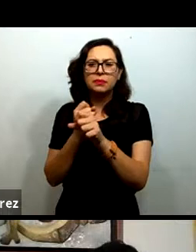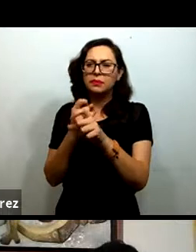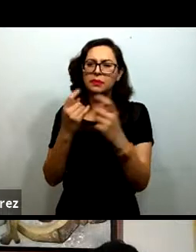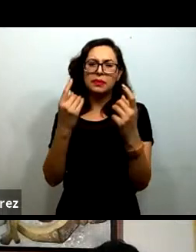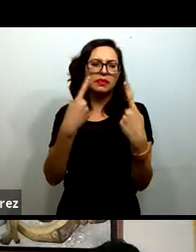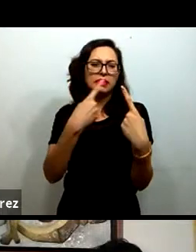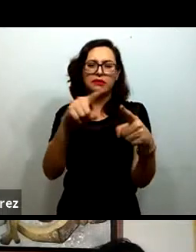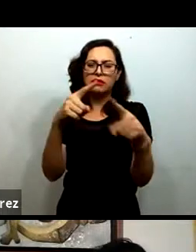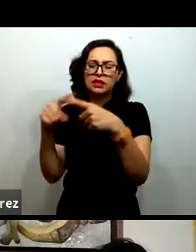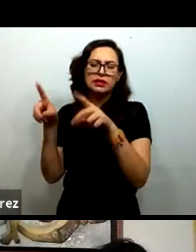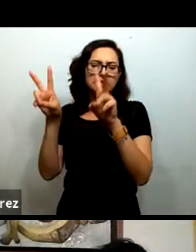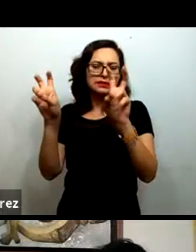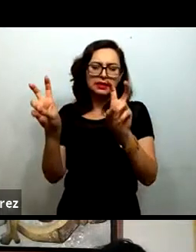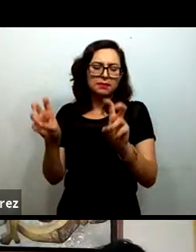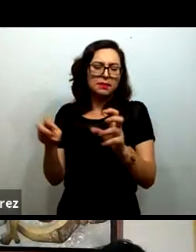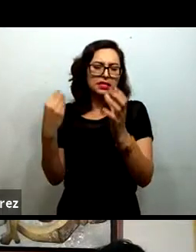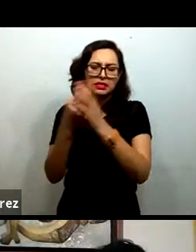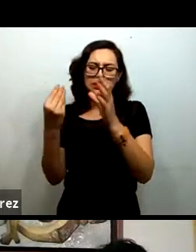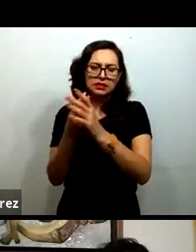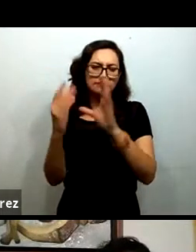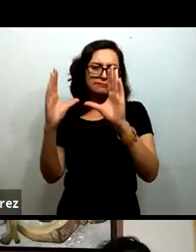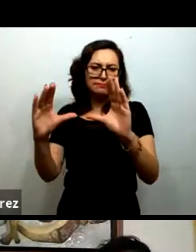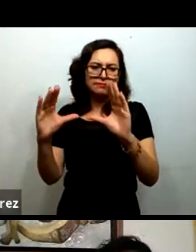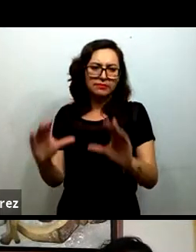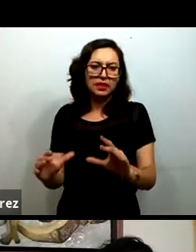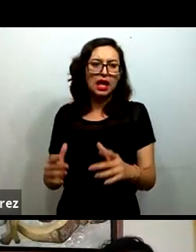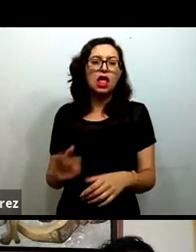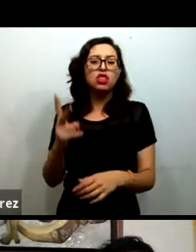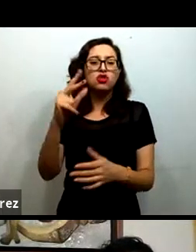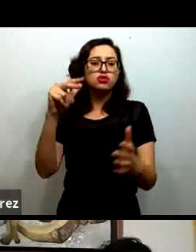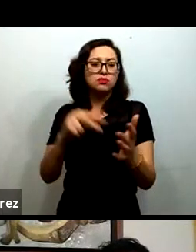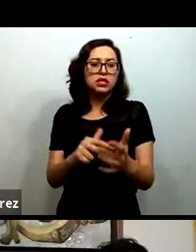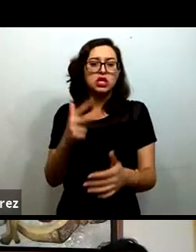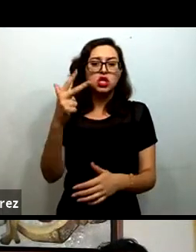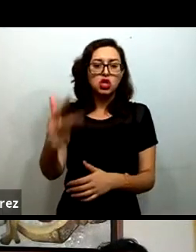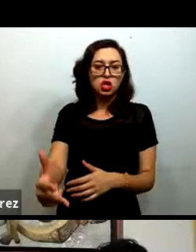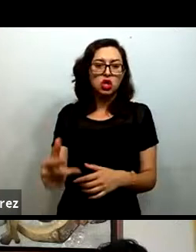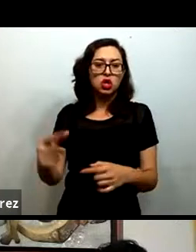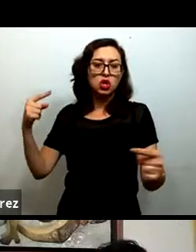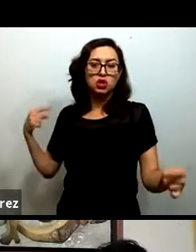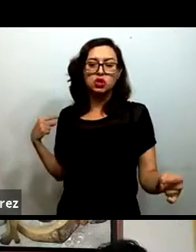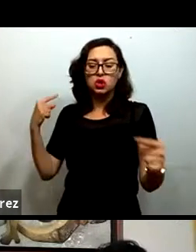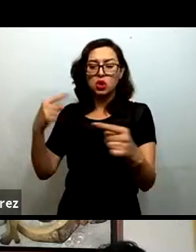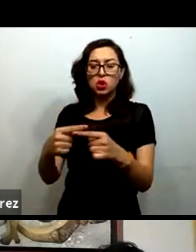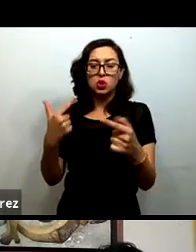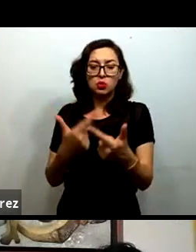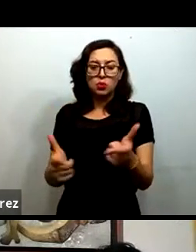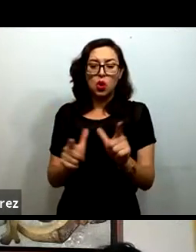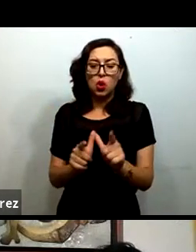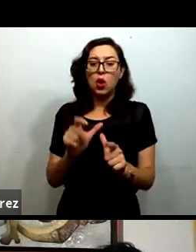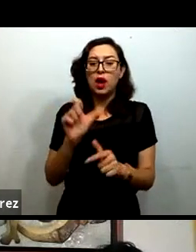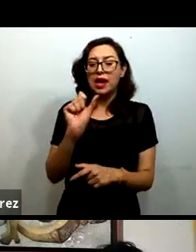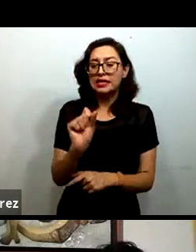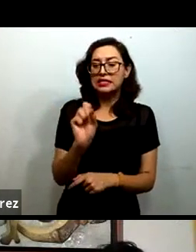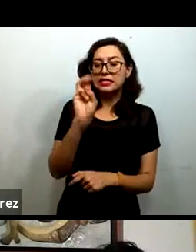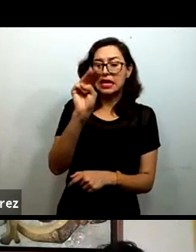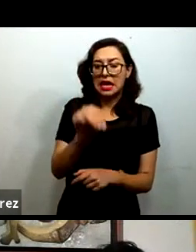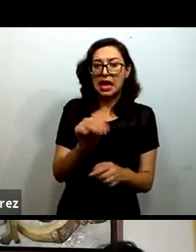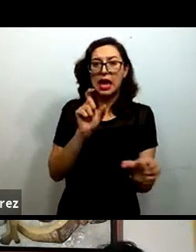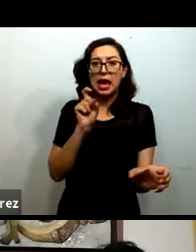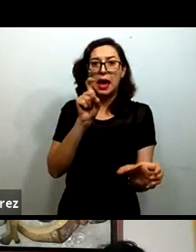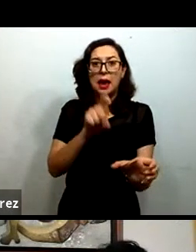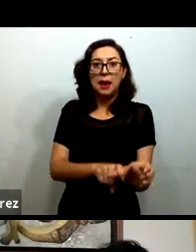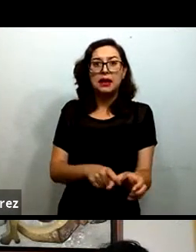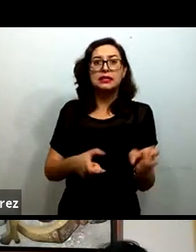En 2008 a la fecha forma parte del grupo ESM y ha estado a cargo de publicaciones y servicios para